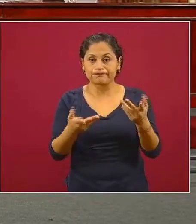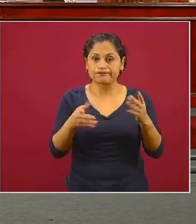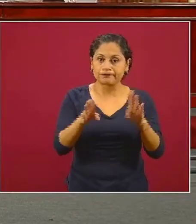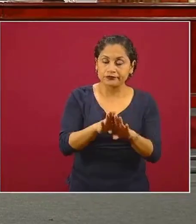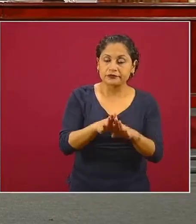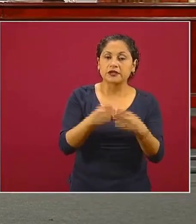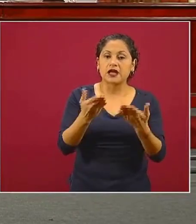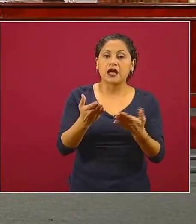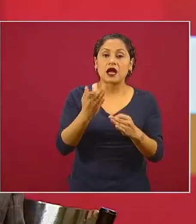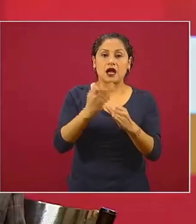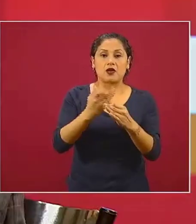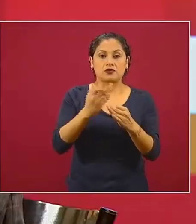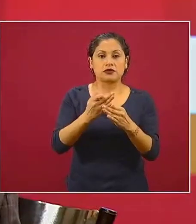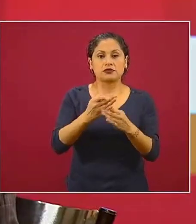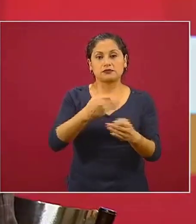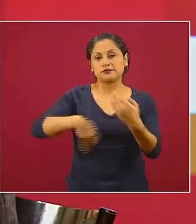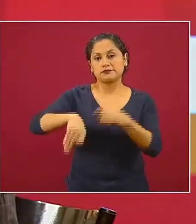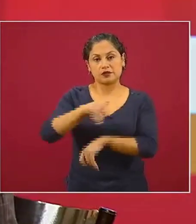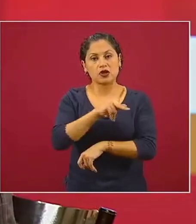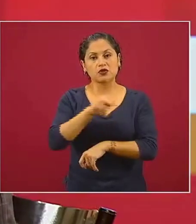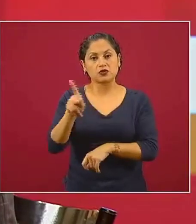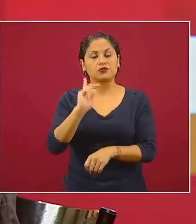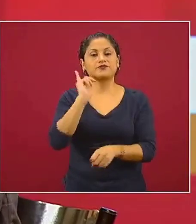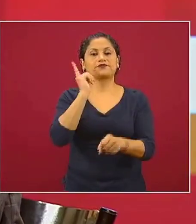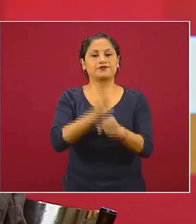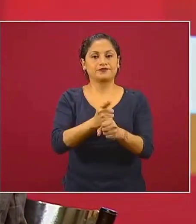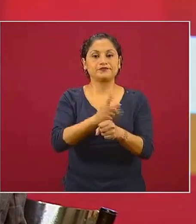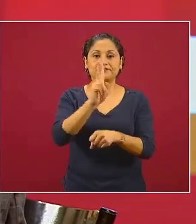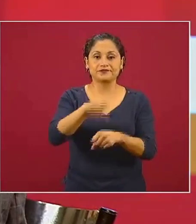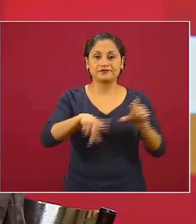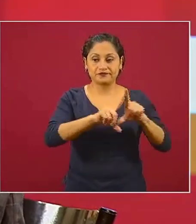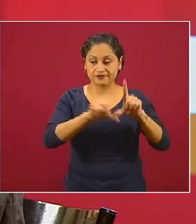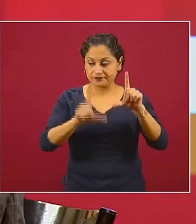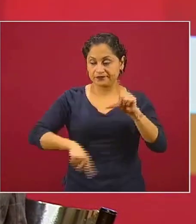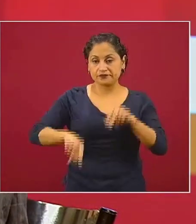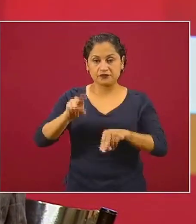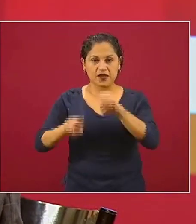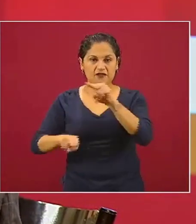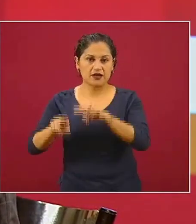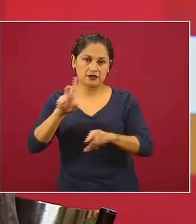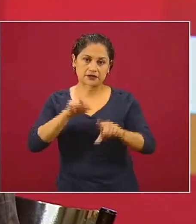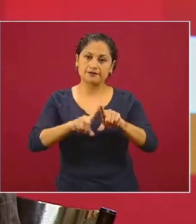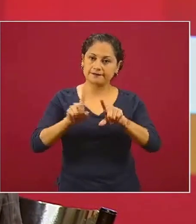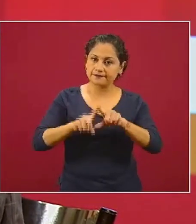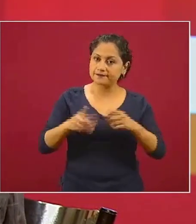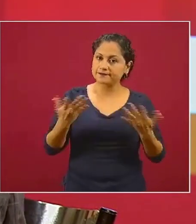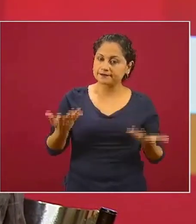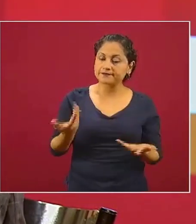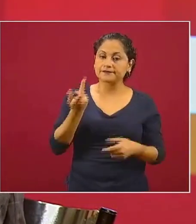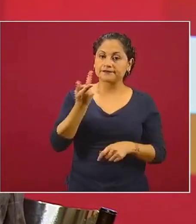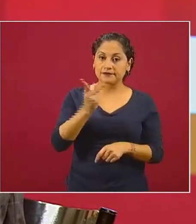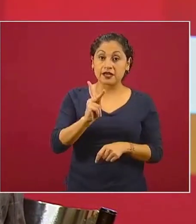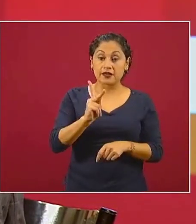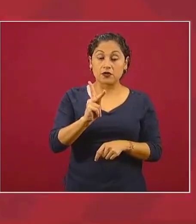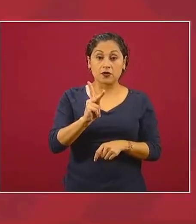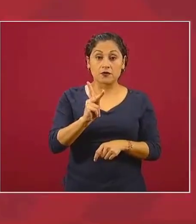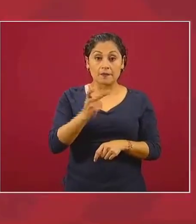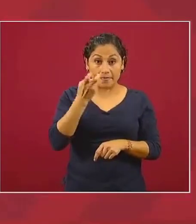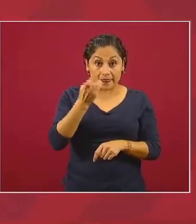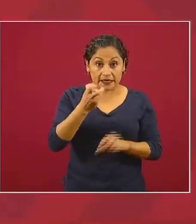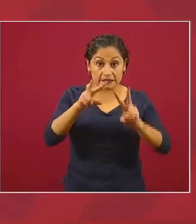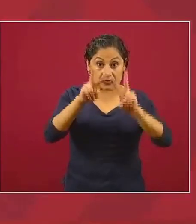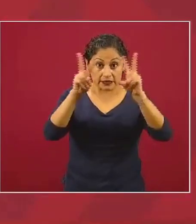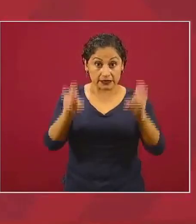conocemos que es la desigualdad que existe en el país pero eso habla en contra de la desigualdad no habla en contra de que